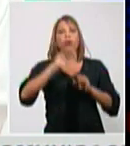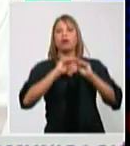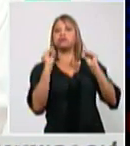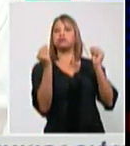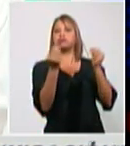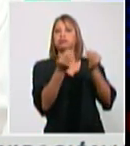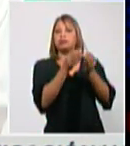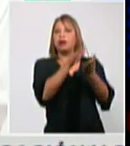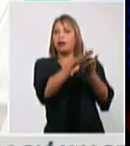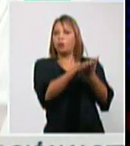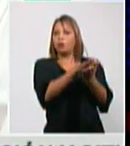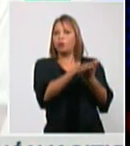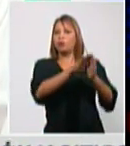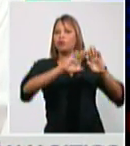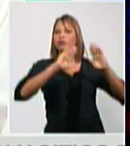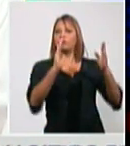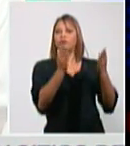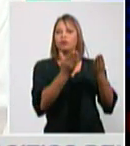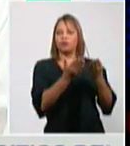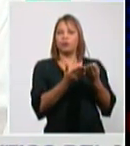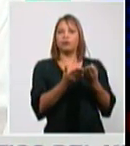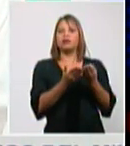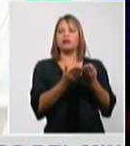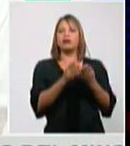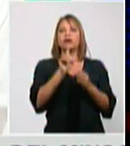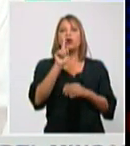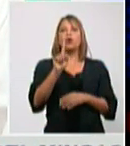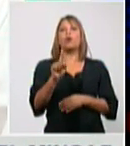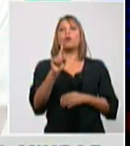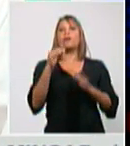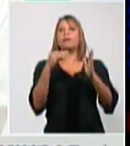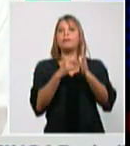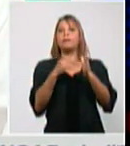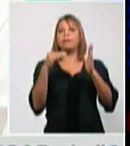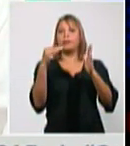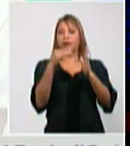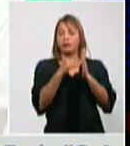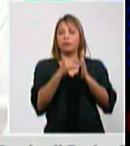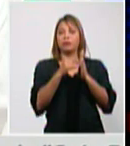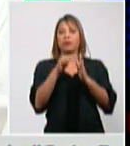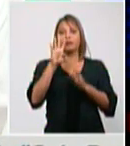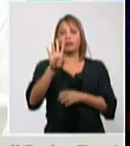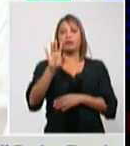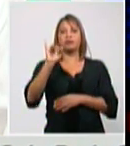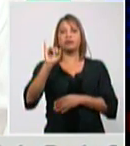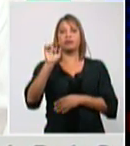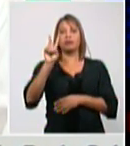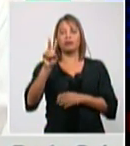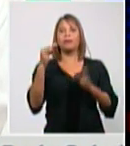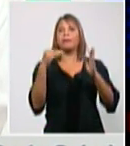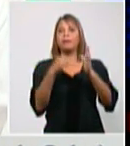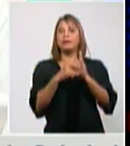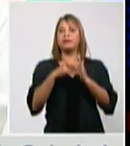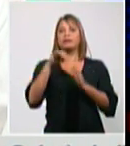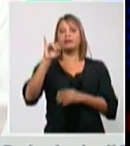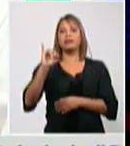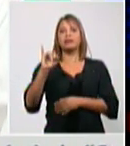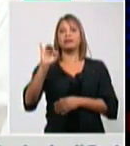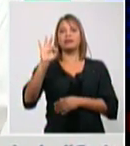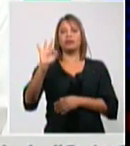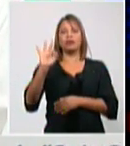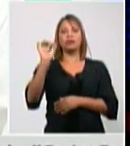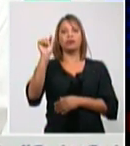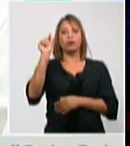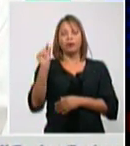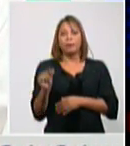un total de 1.462.068 muestras